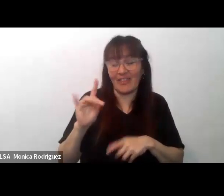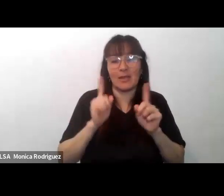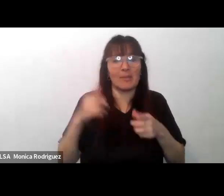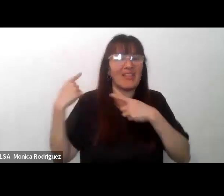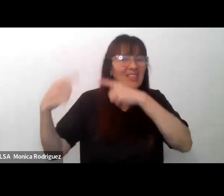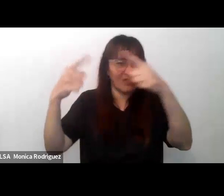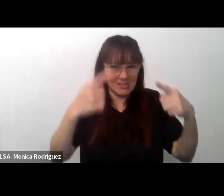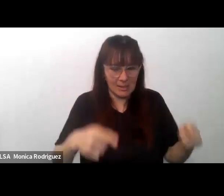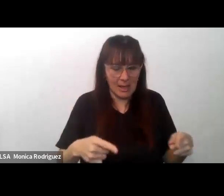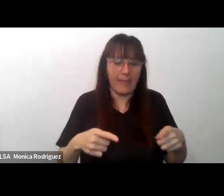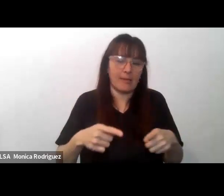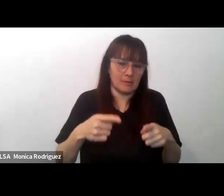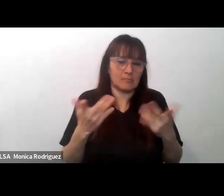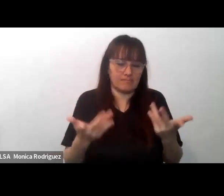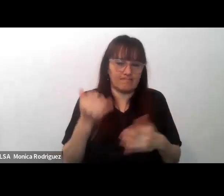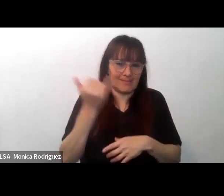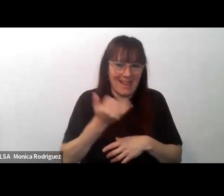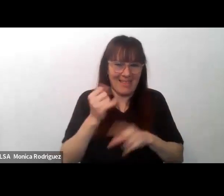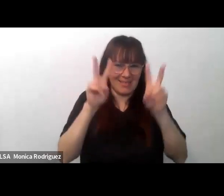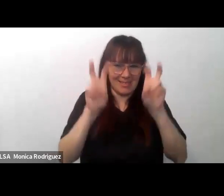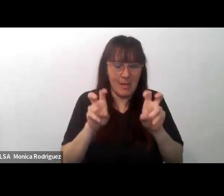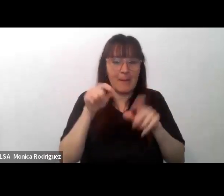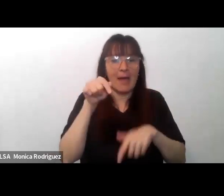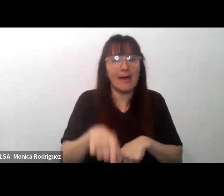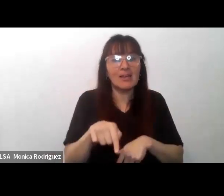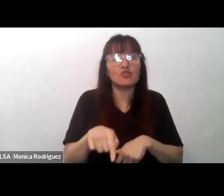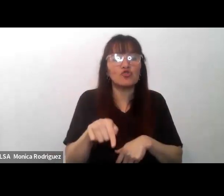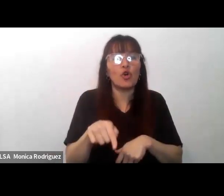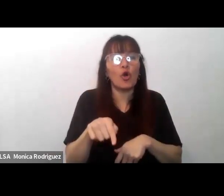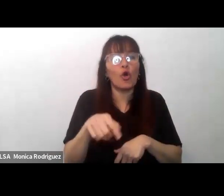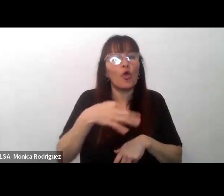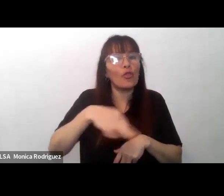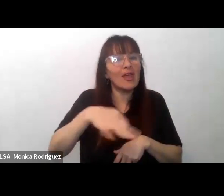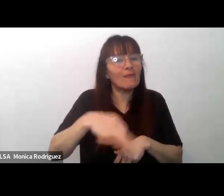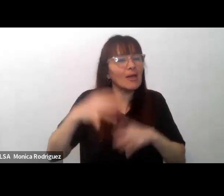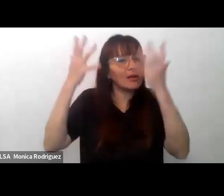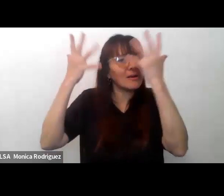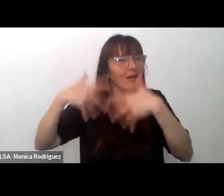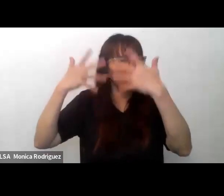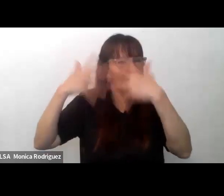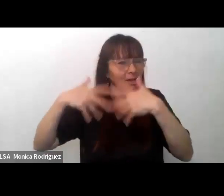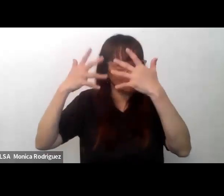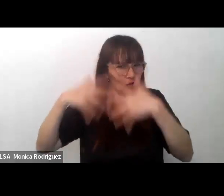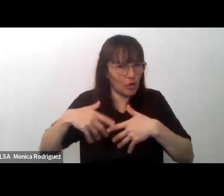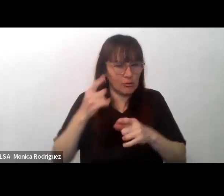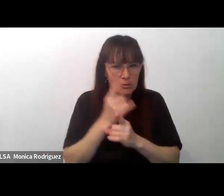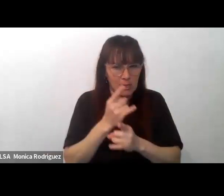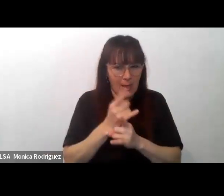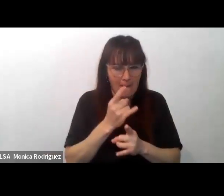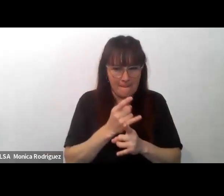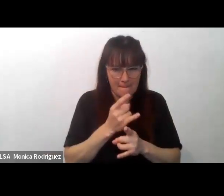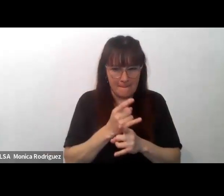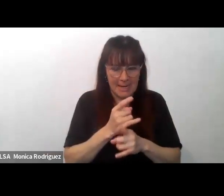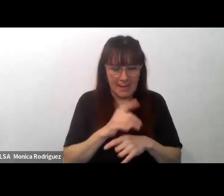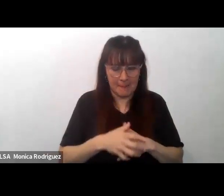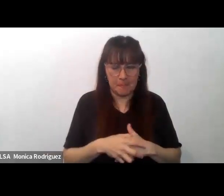presentes eso exige la permanencia de la reflexión intercultural y no el hecho de